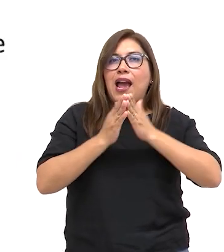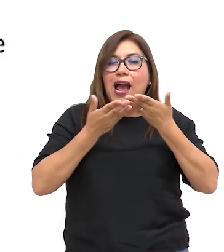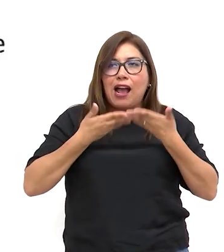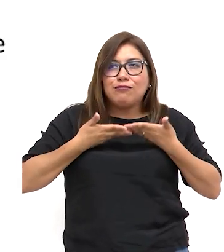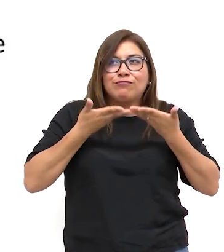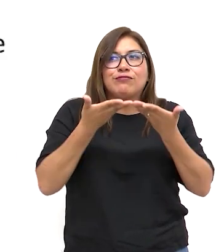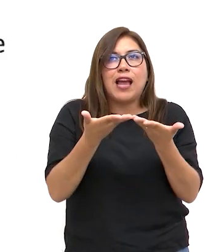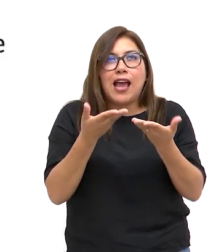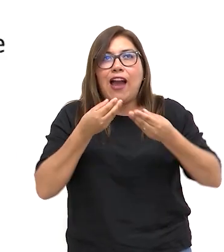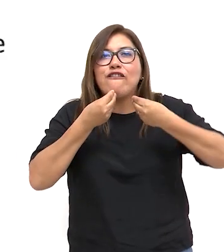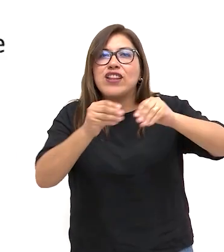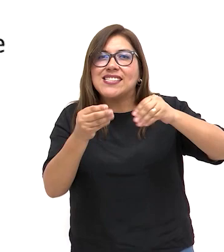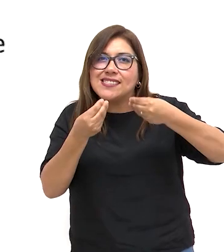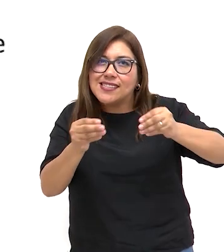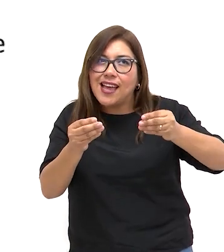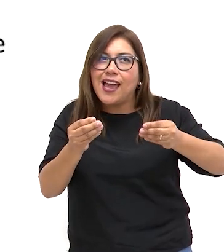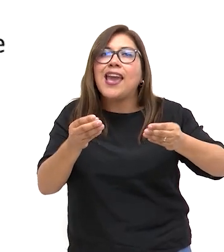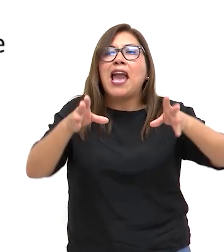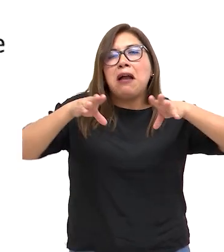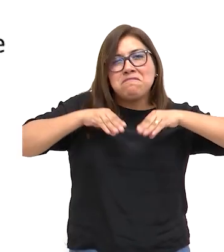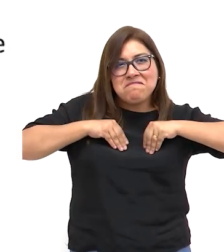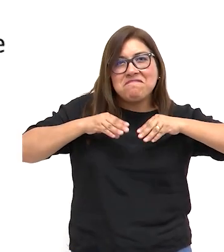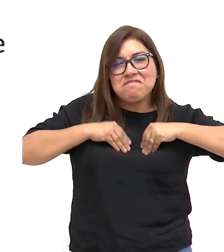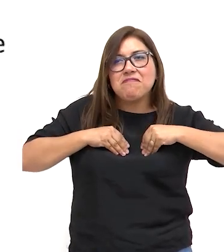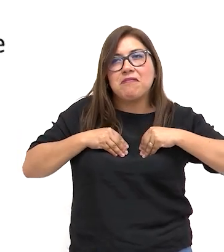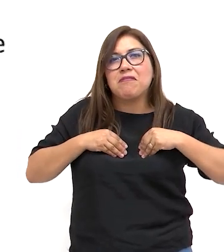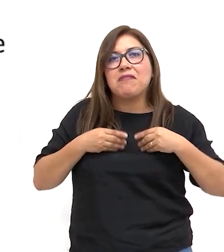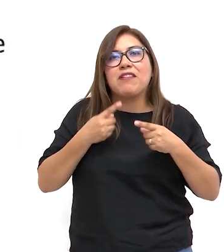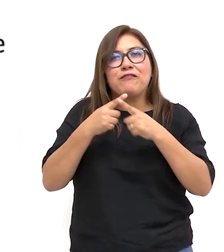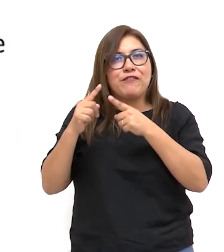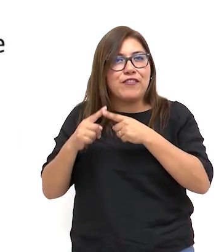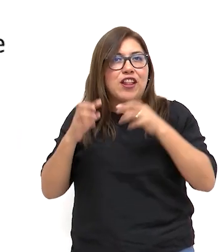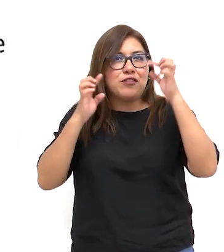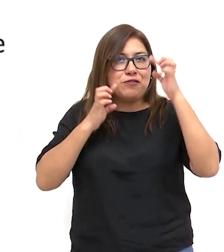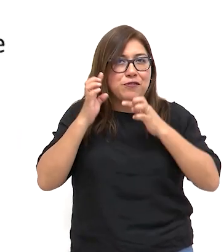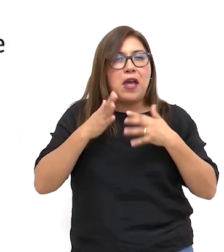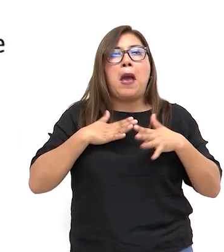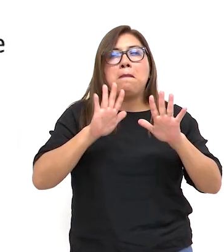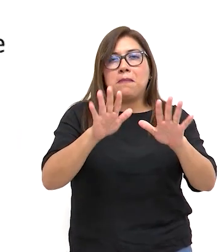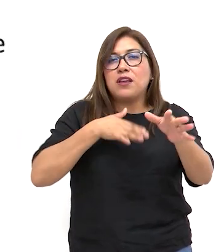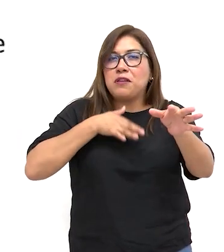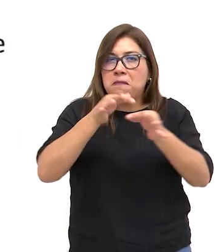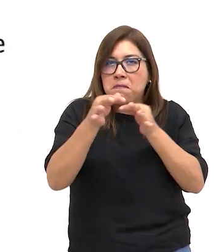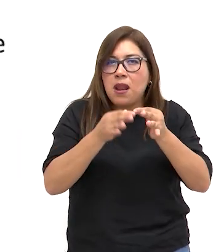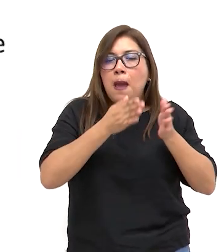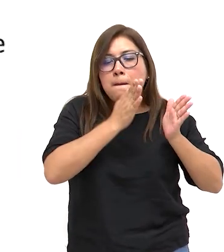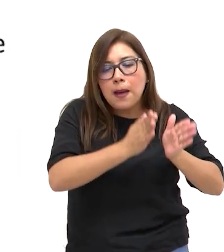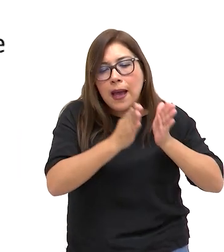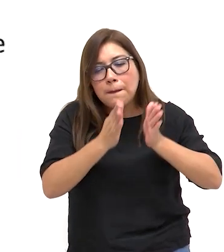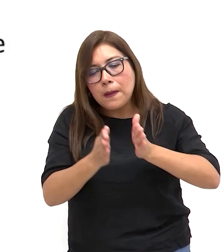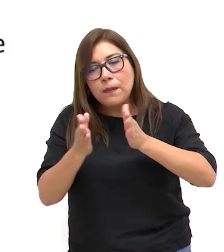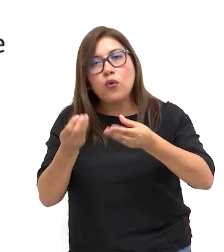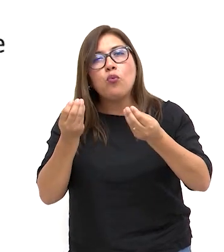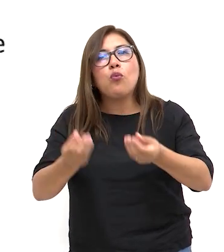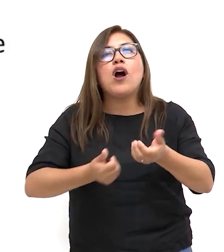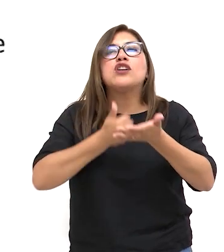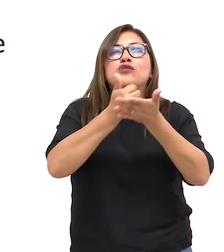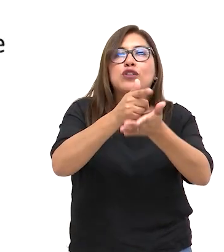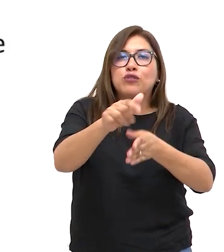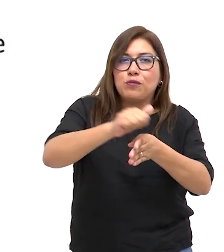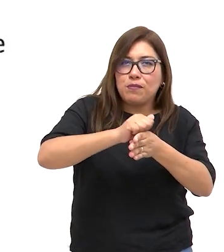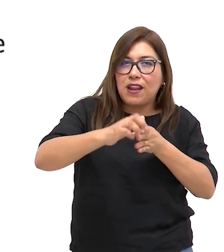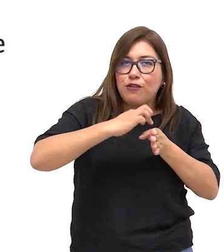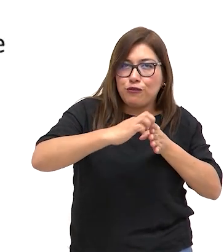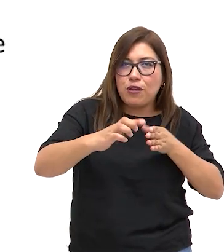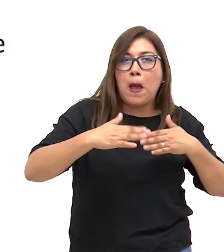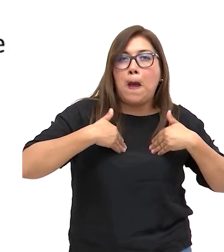disposición, flexibilidad y tolerancia a la incertidumbre. Te explicaremos algunos pasos que pueden ayudar a